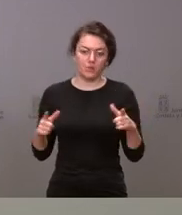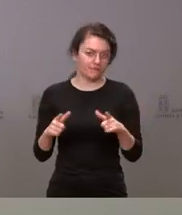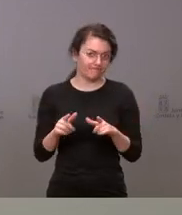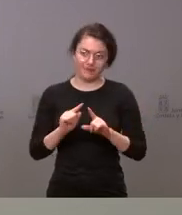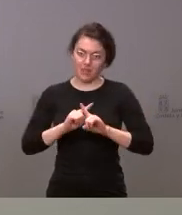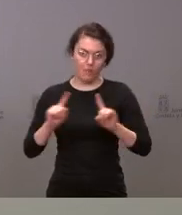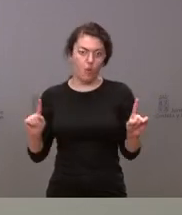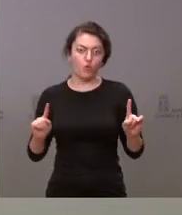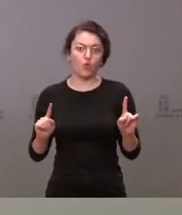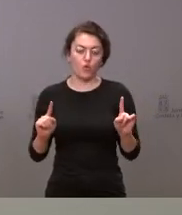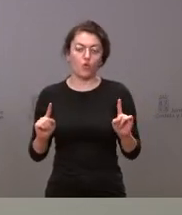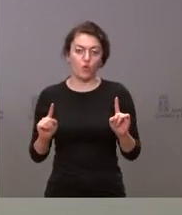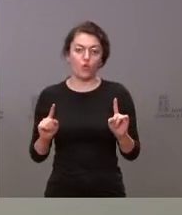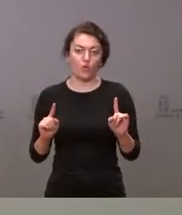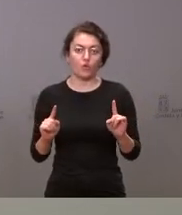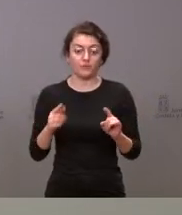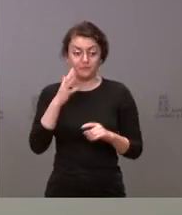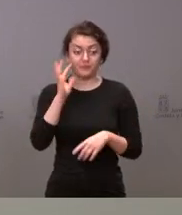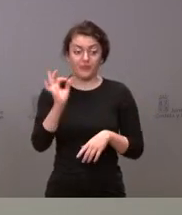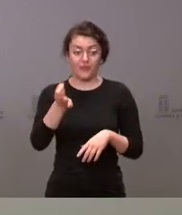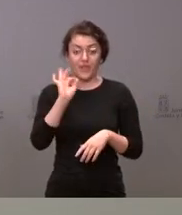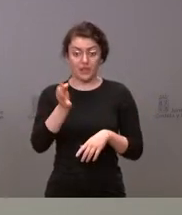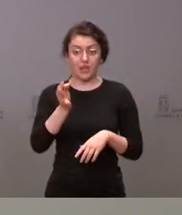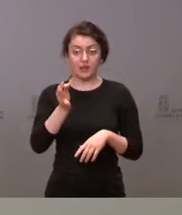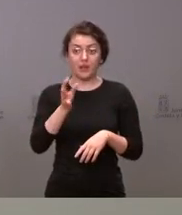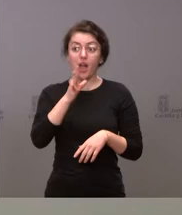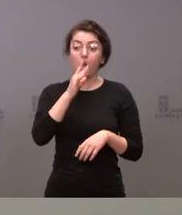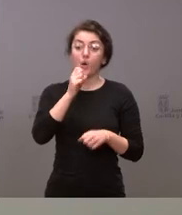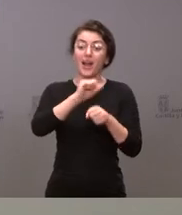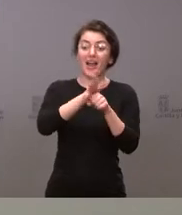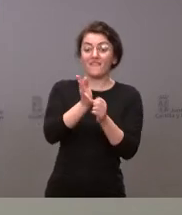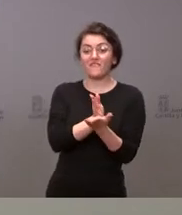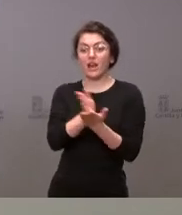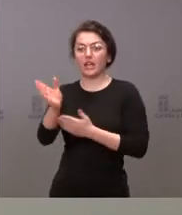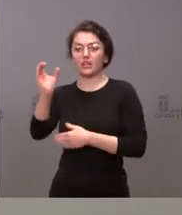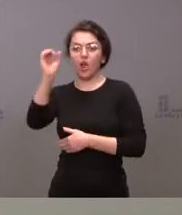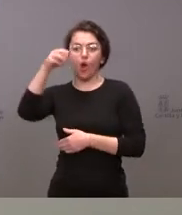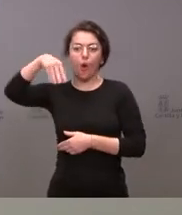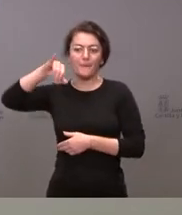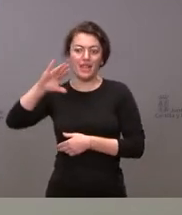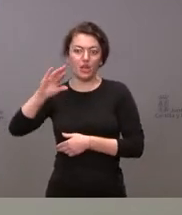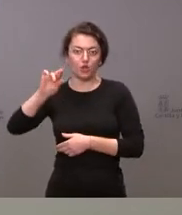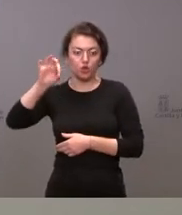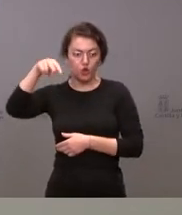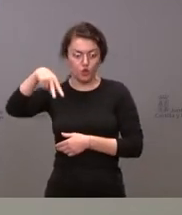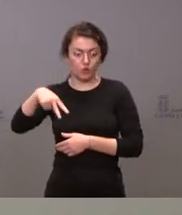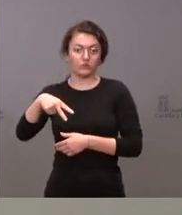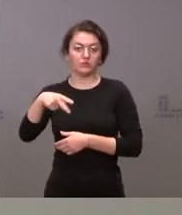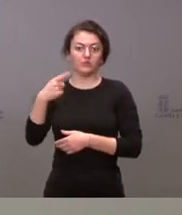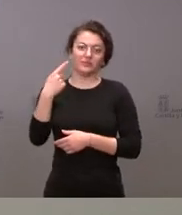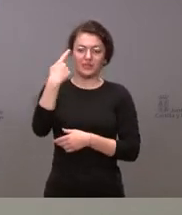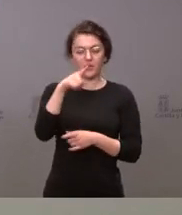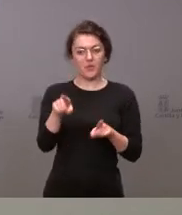incidencia de los mismos. Es verdad que esta nueva variante de Ómicron, la que comúnmente ustedes conocen como sigilosa,